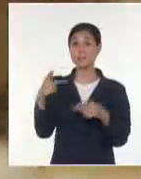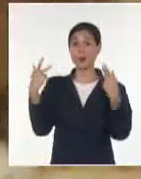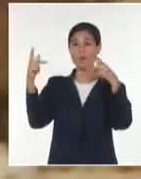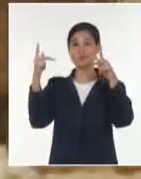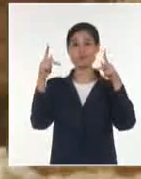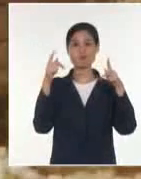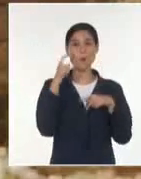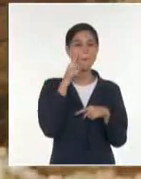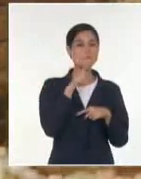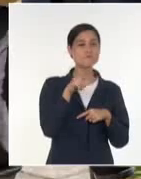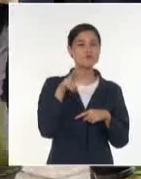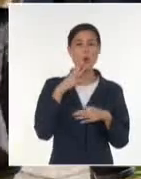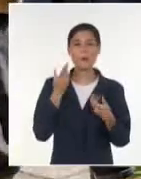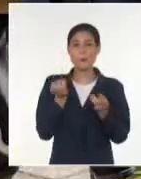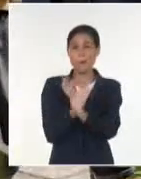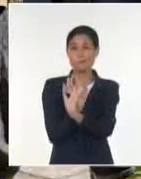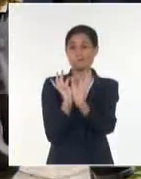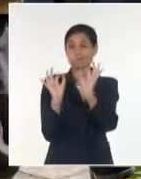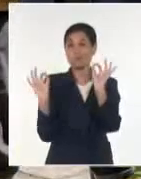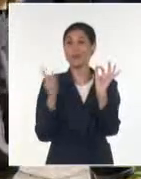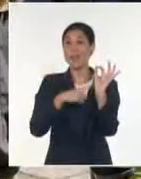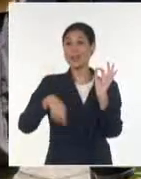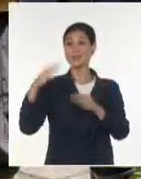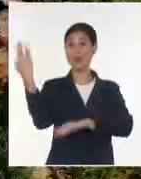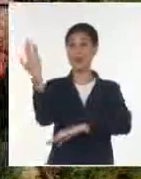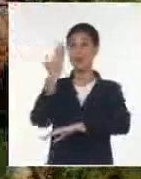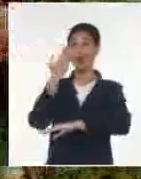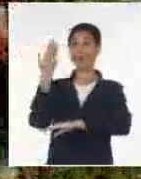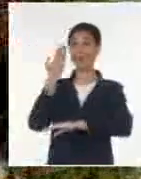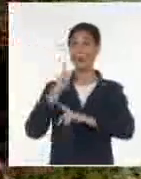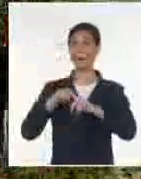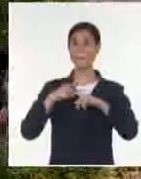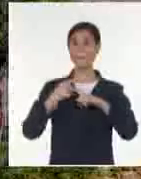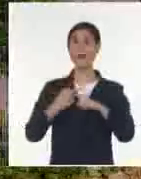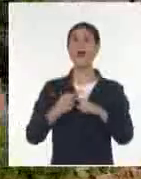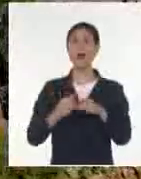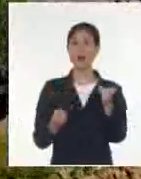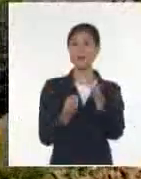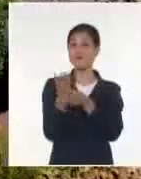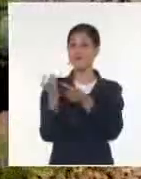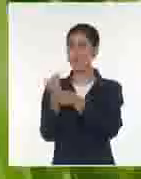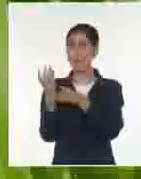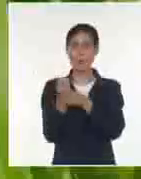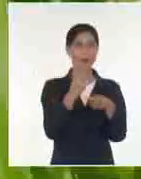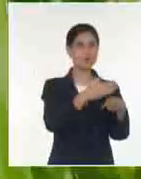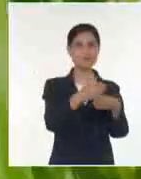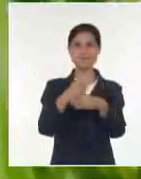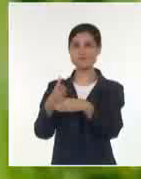riqueza geológica inestimable y brindan refugio a especies endémicas amenazadas.